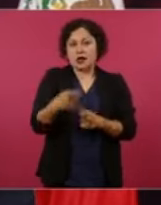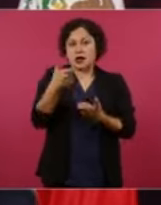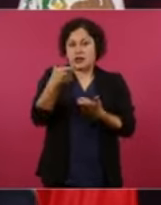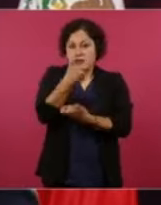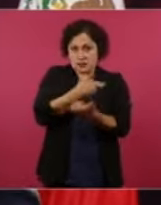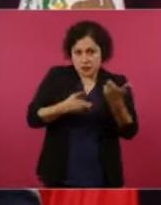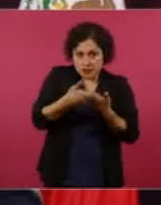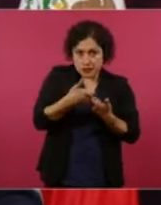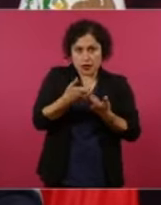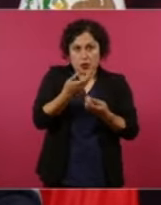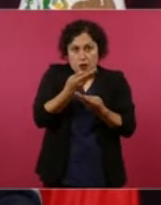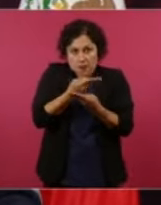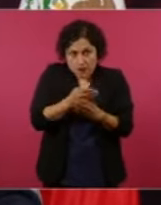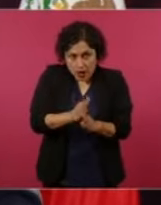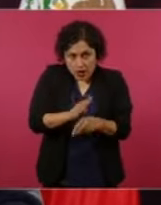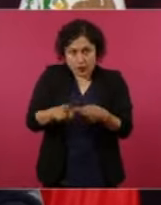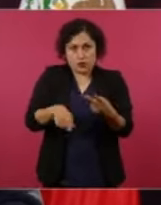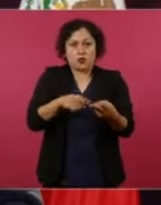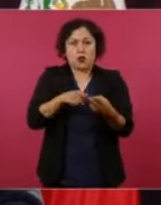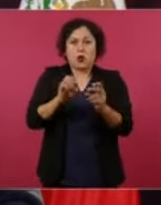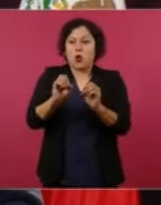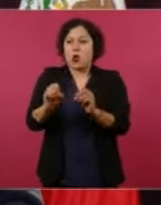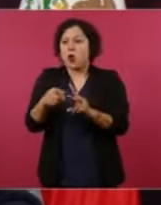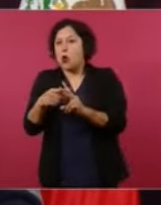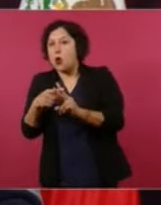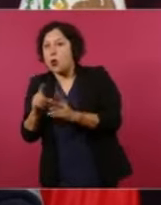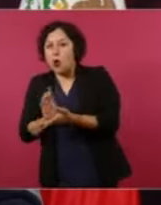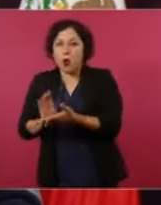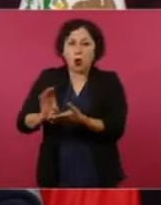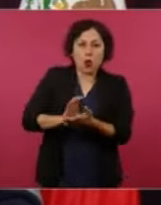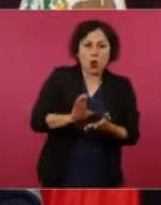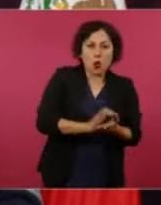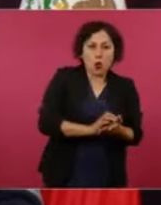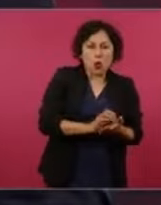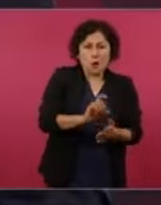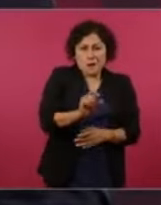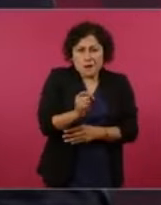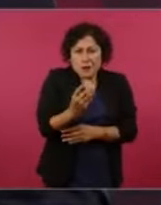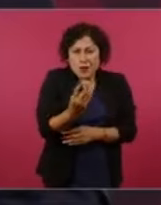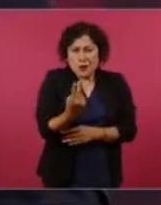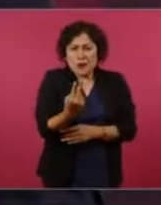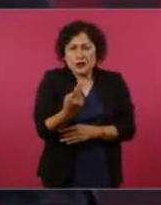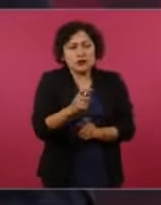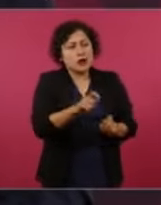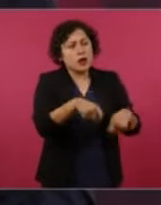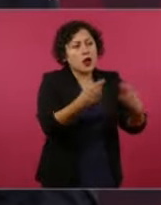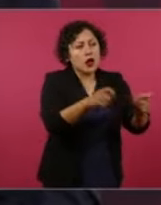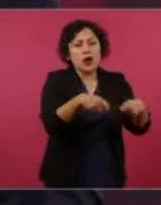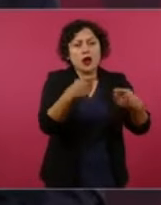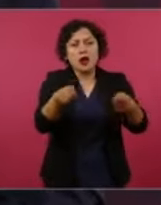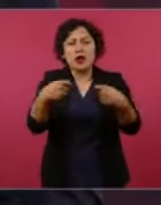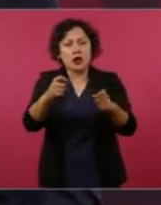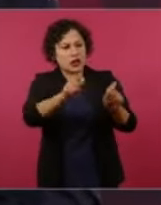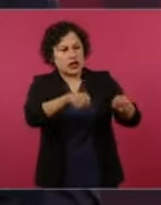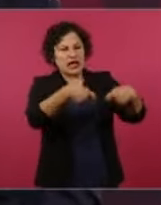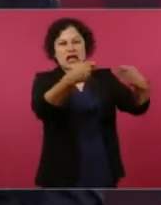bancos y financieras a sus allegados.